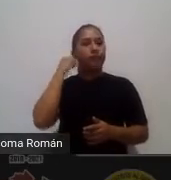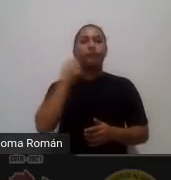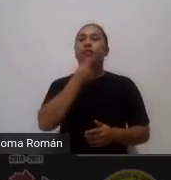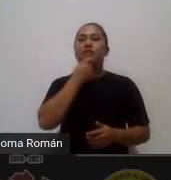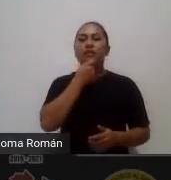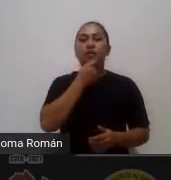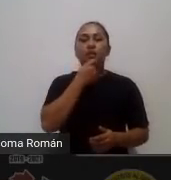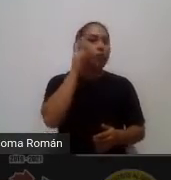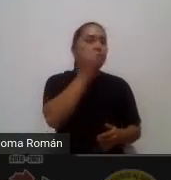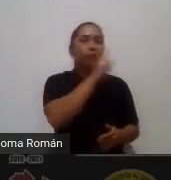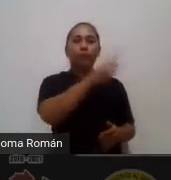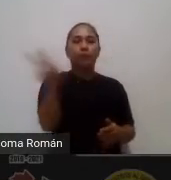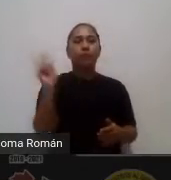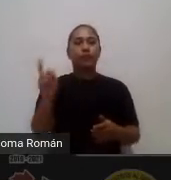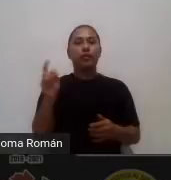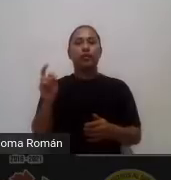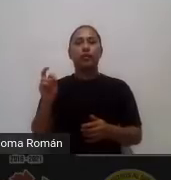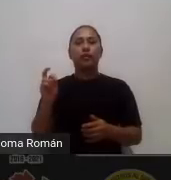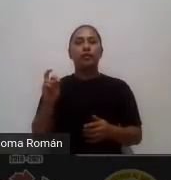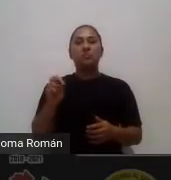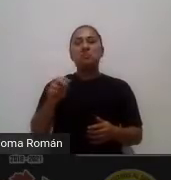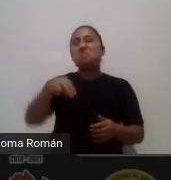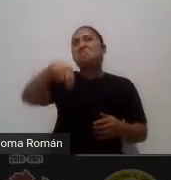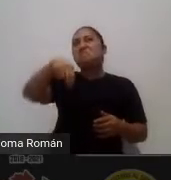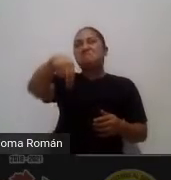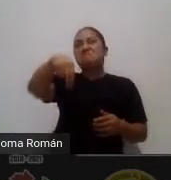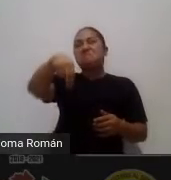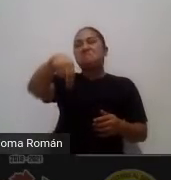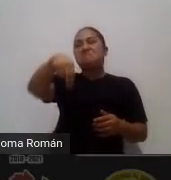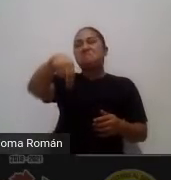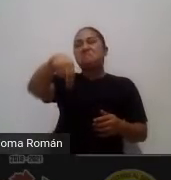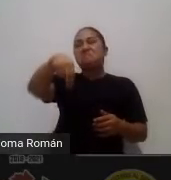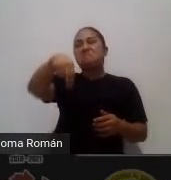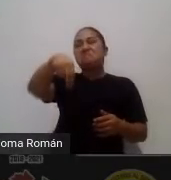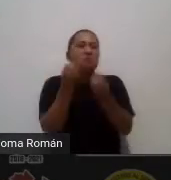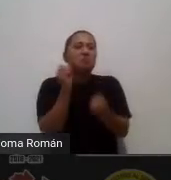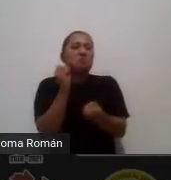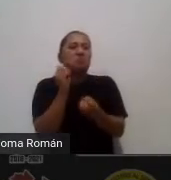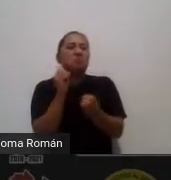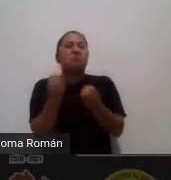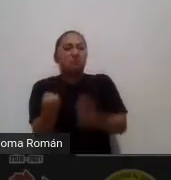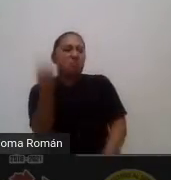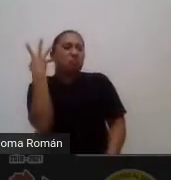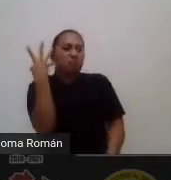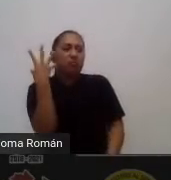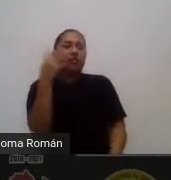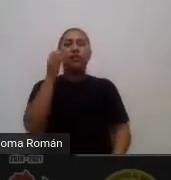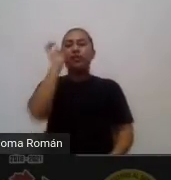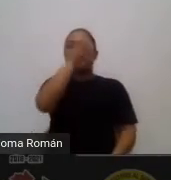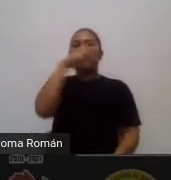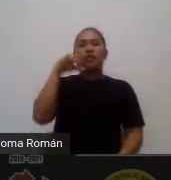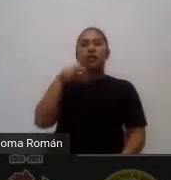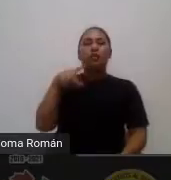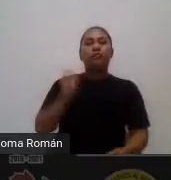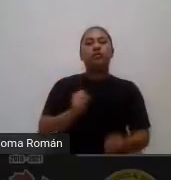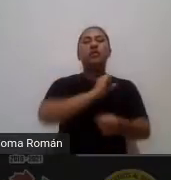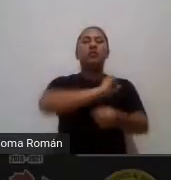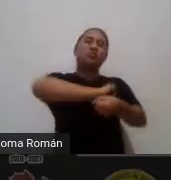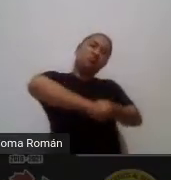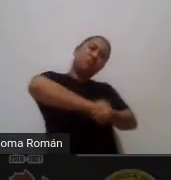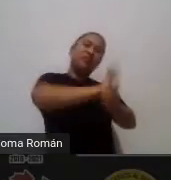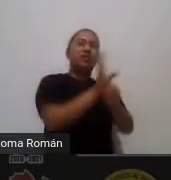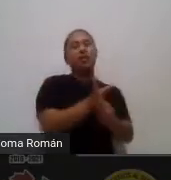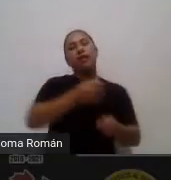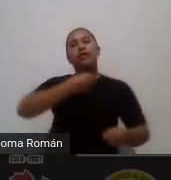fijados en n cantidad de fenómenos sí ok entonces por ejemplo pues esto de la pandemia a los